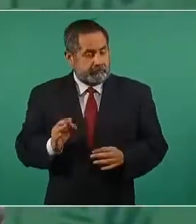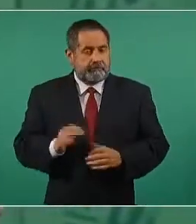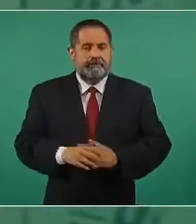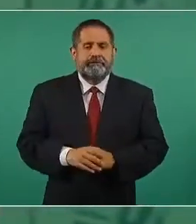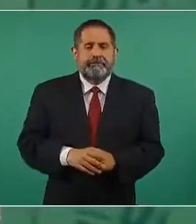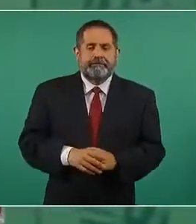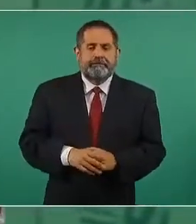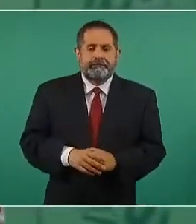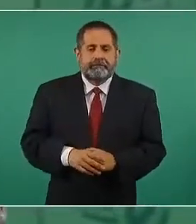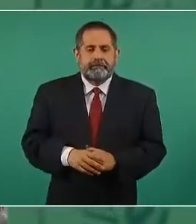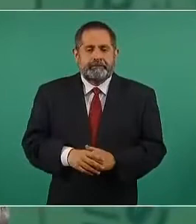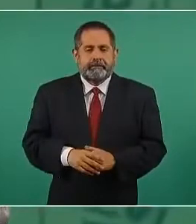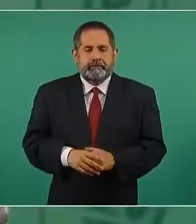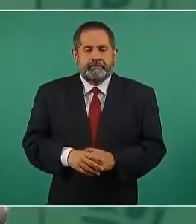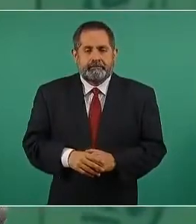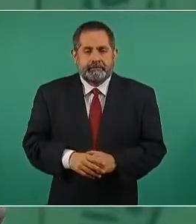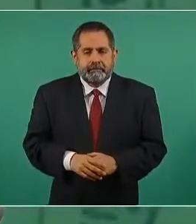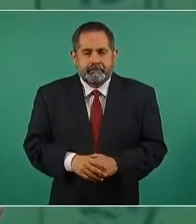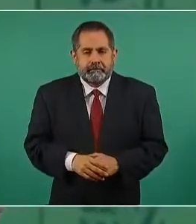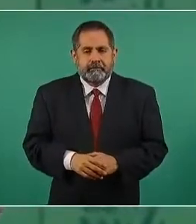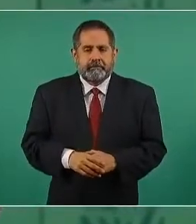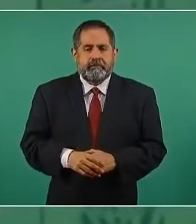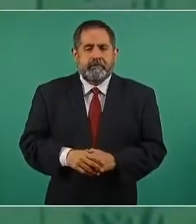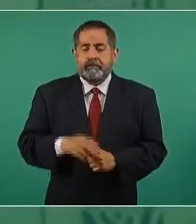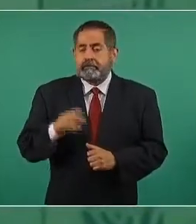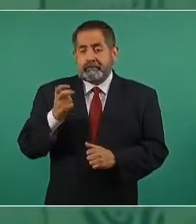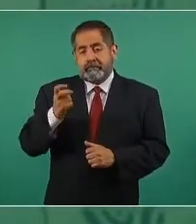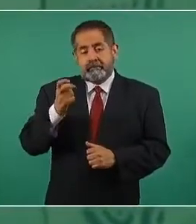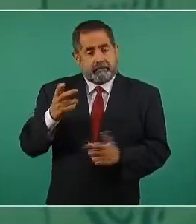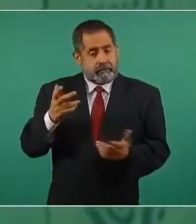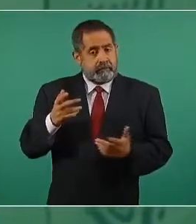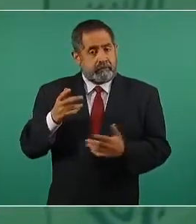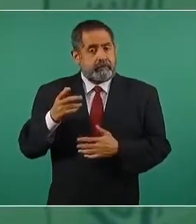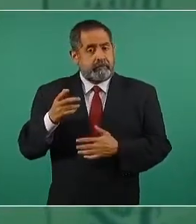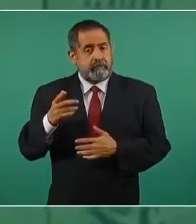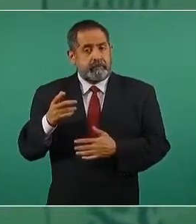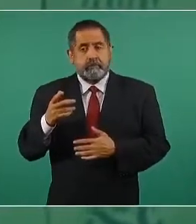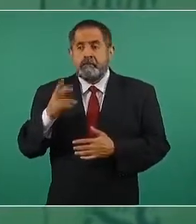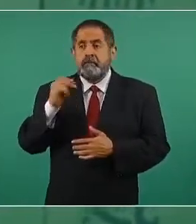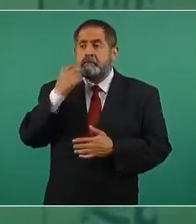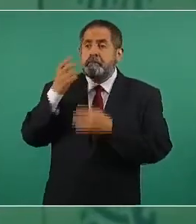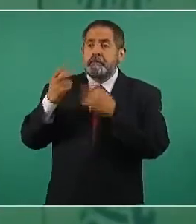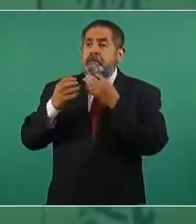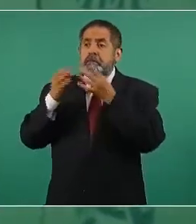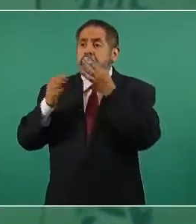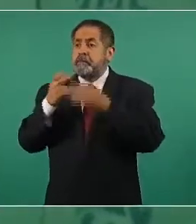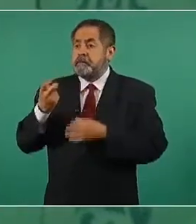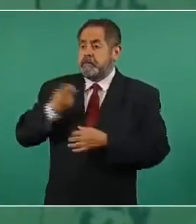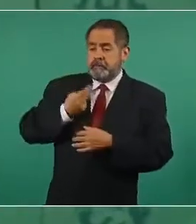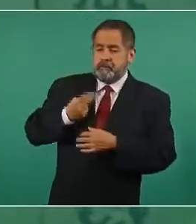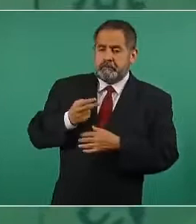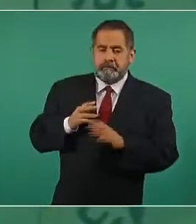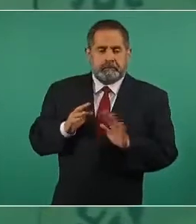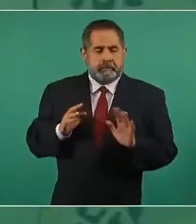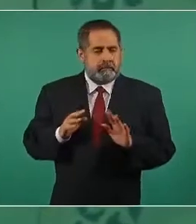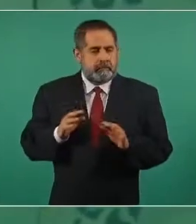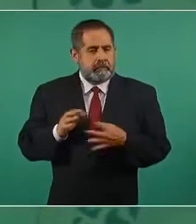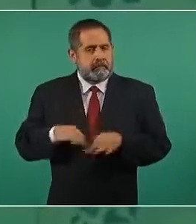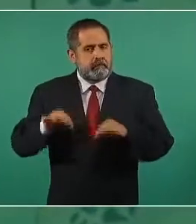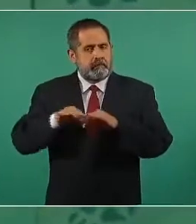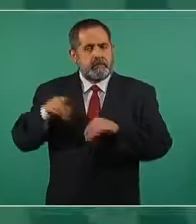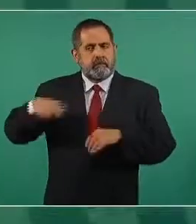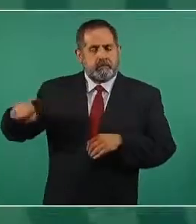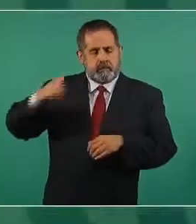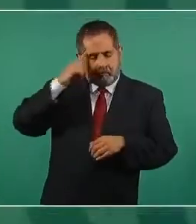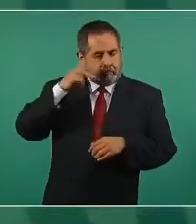no queremos salir en la mañana porque es muy importante la autoridad moral